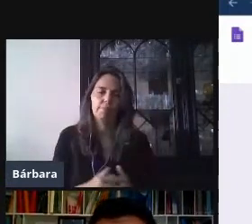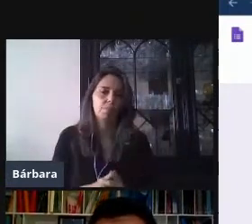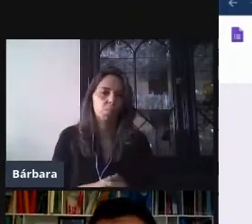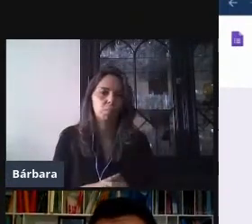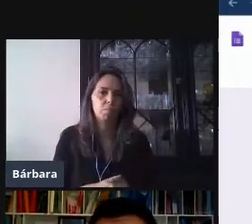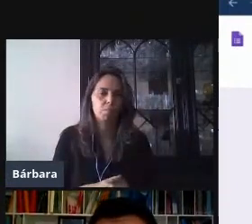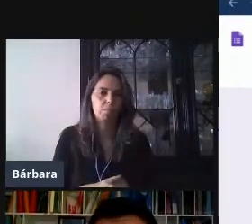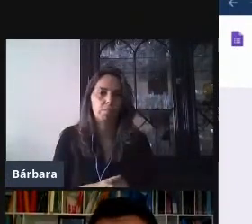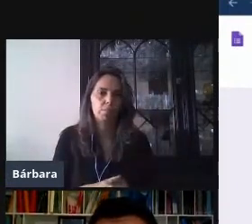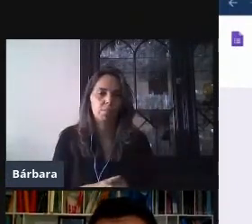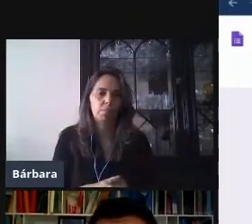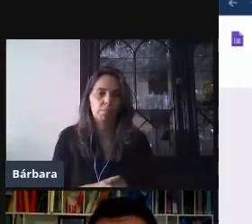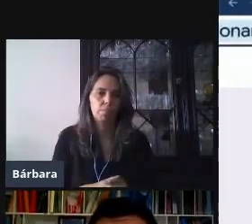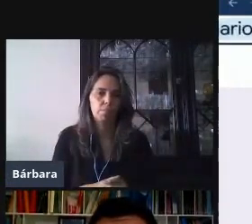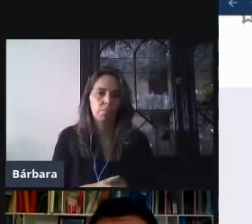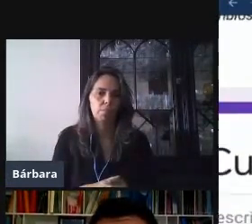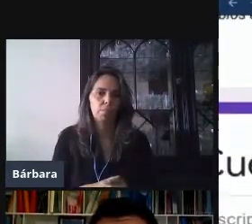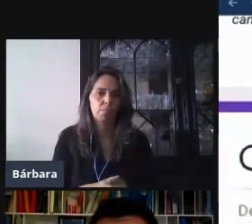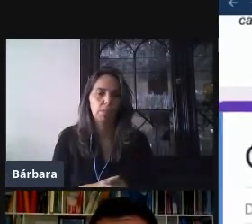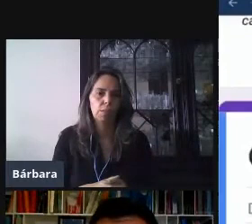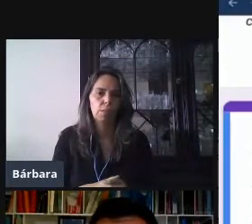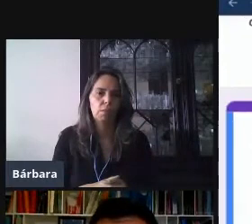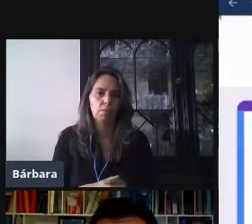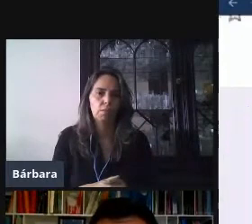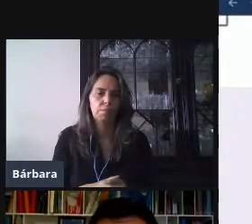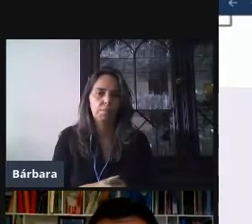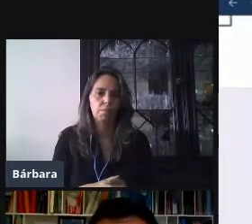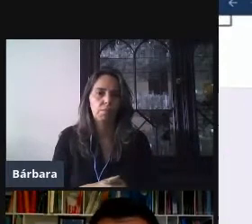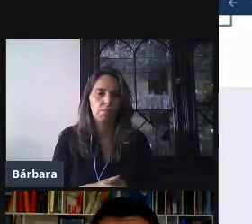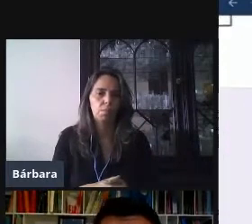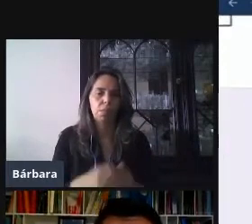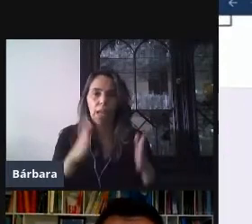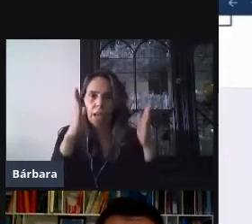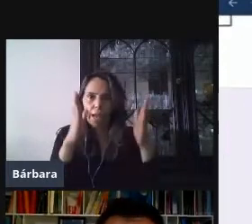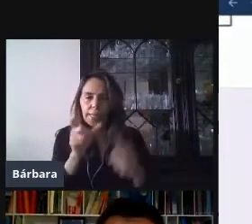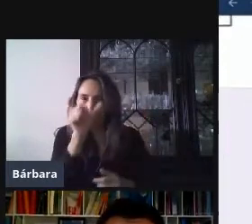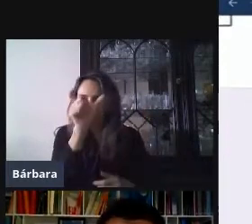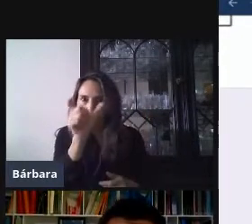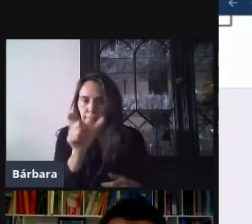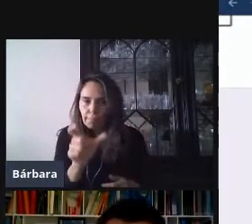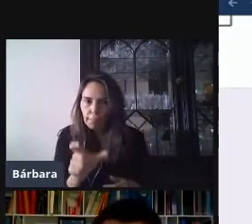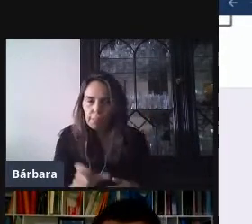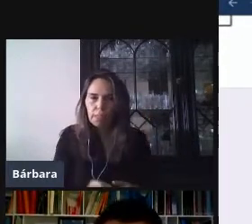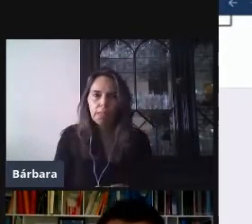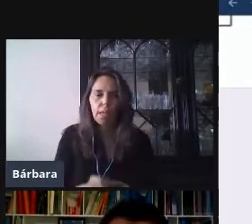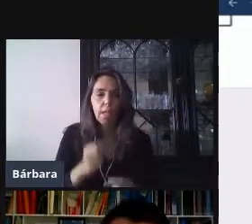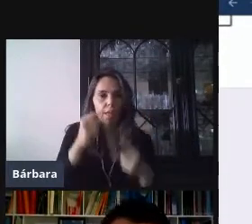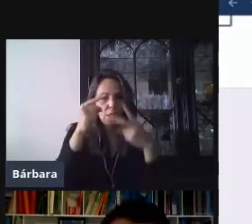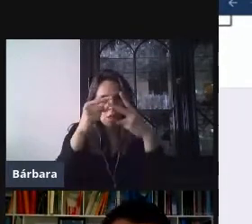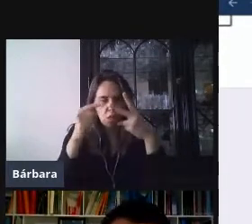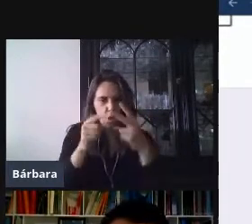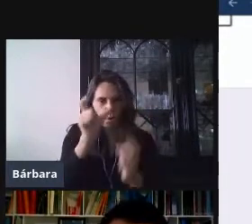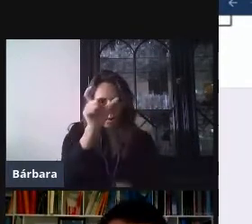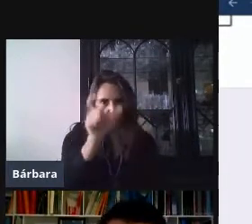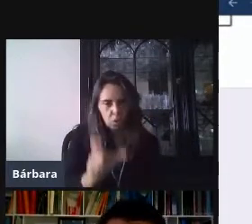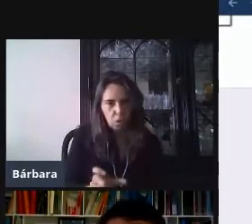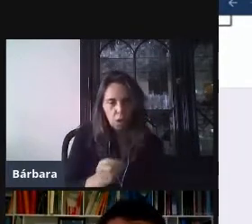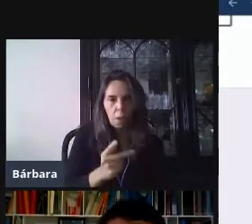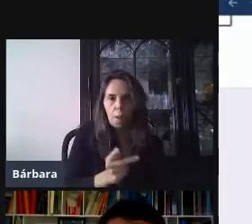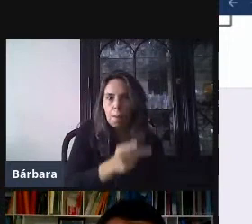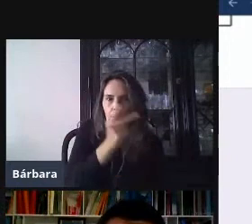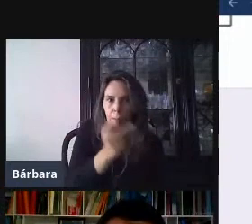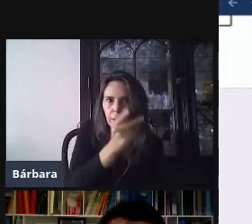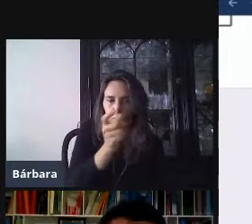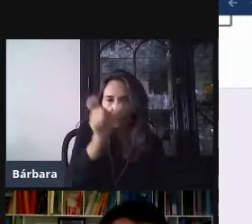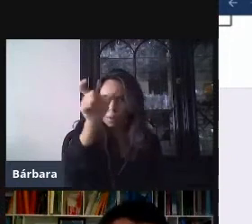Entonces, bueno, en la parte central vamos a encontrar esta siguiente sección, que va a estar dividida en 2, en preguntas y respuestas.